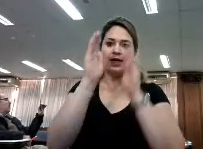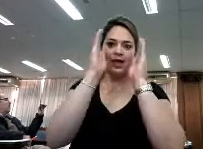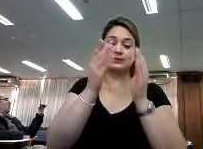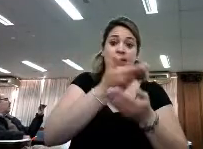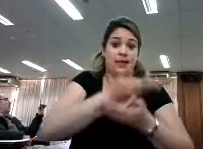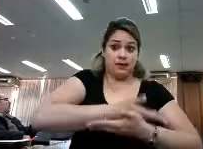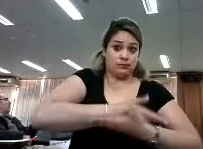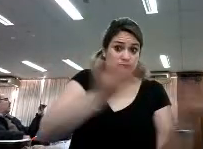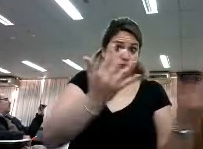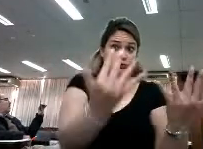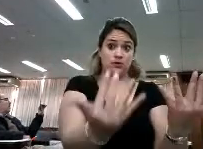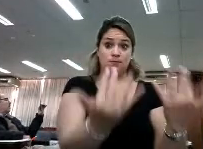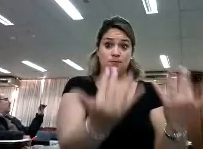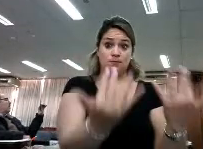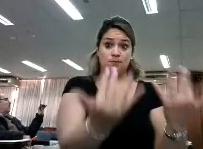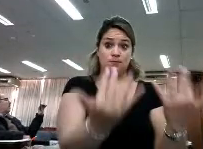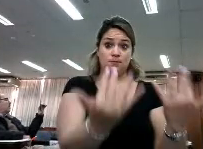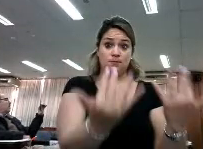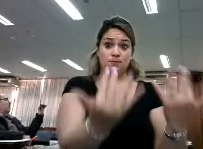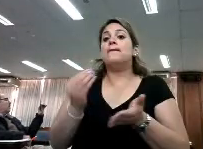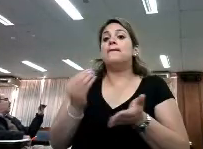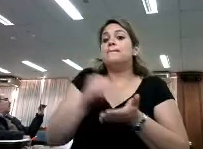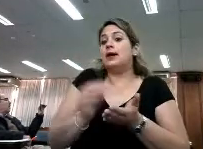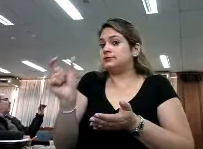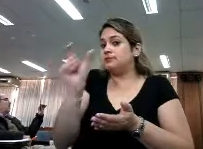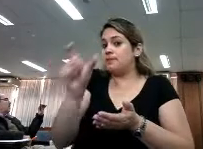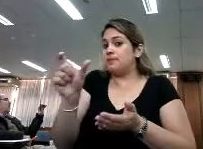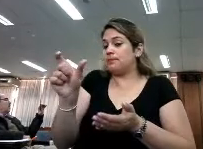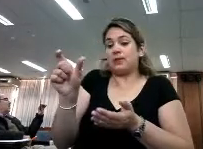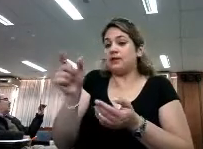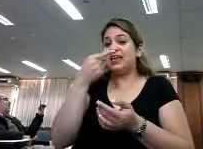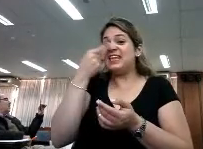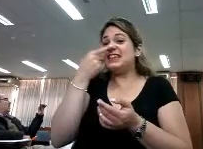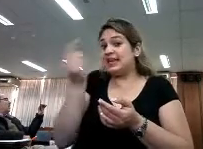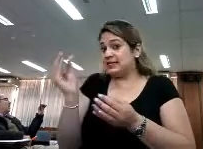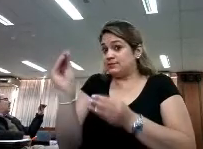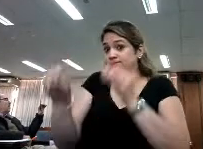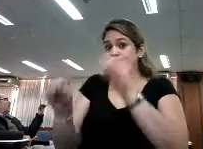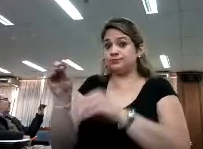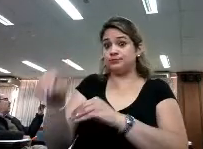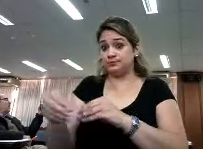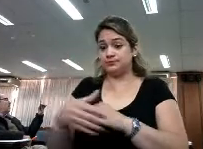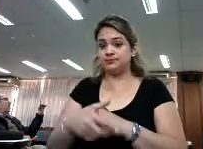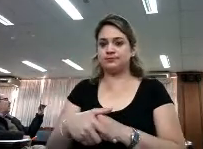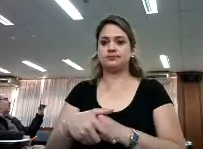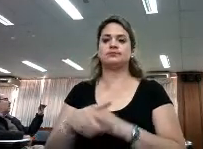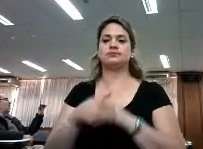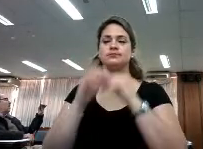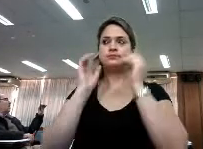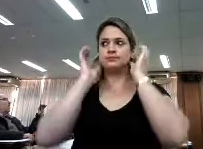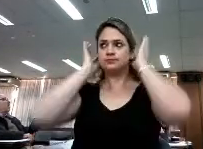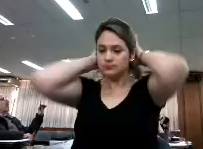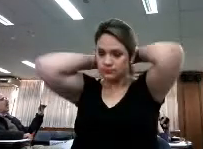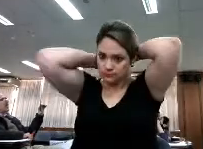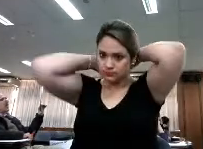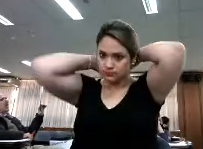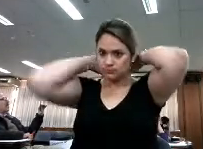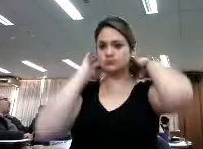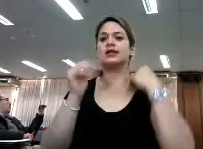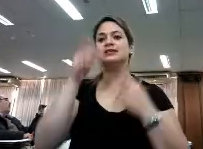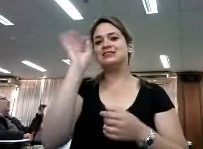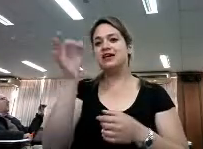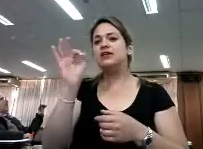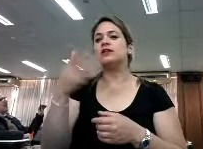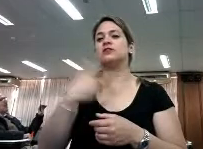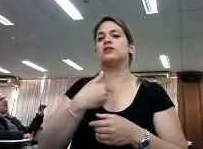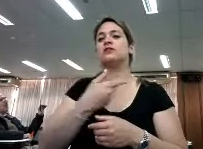agregar estos plus que dan fuerza por la buena aceptación que ha tenido